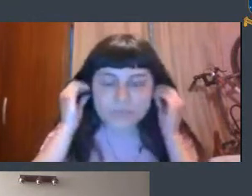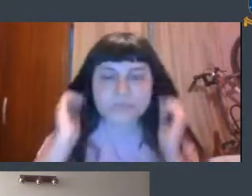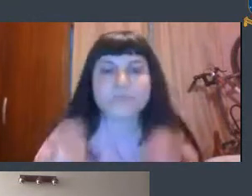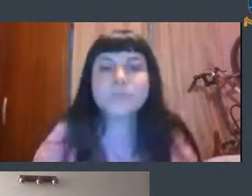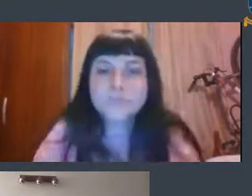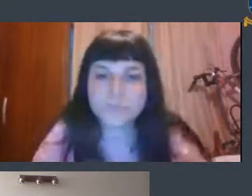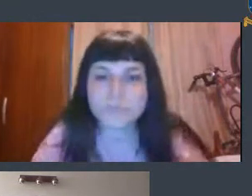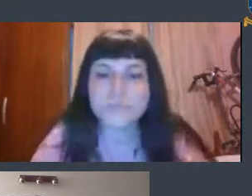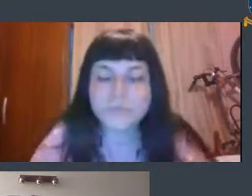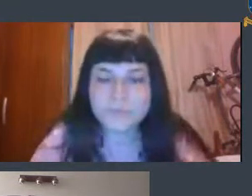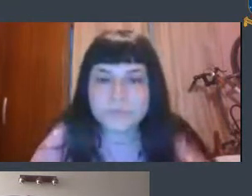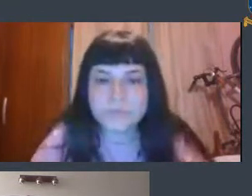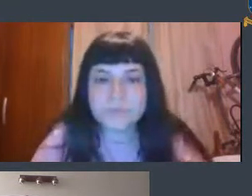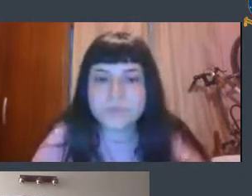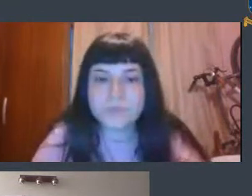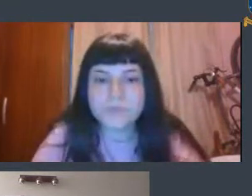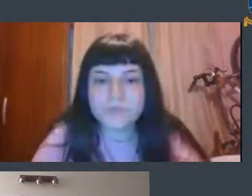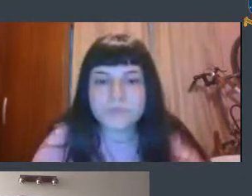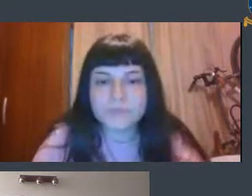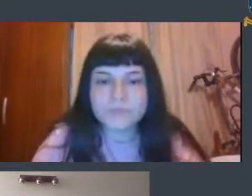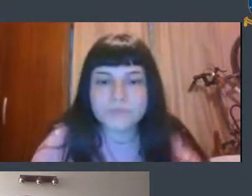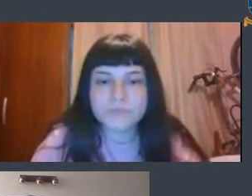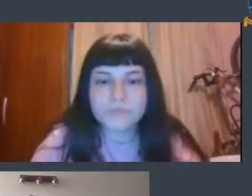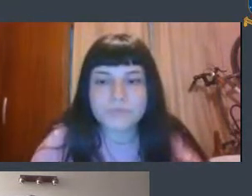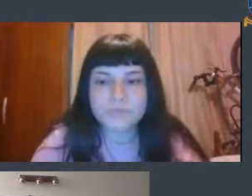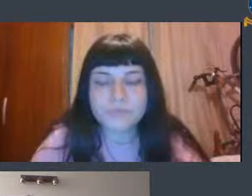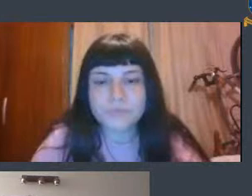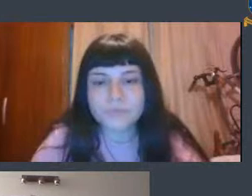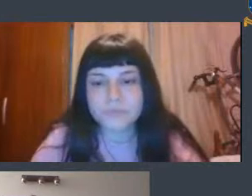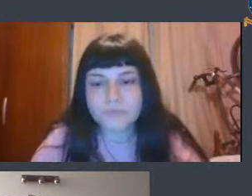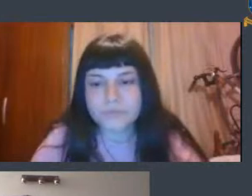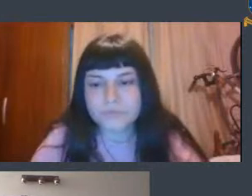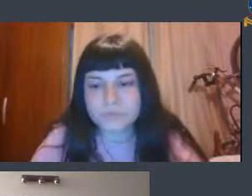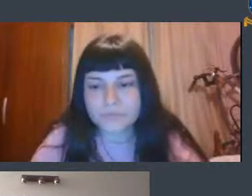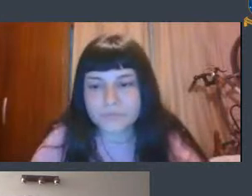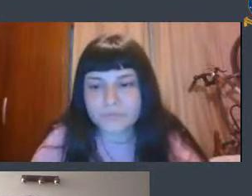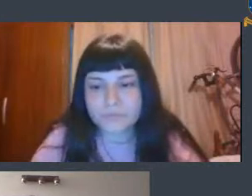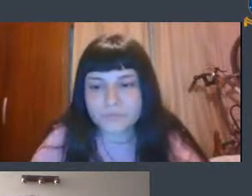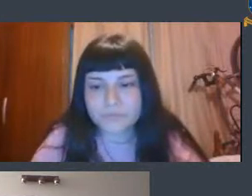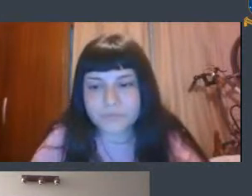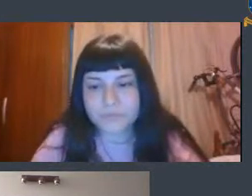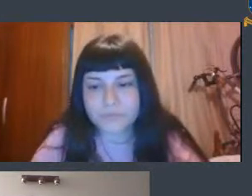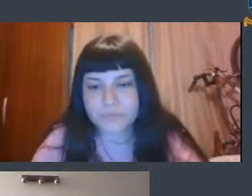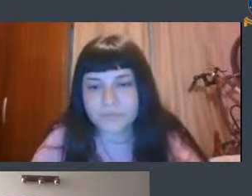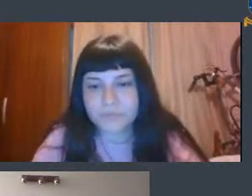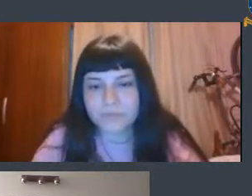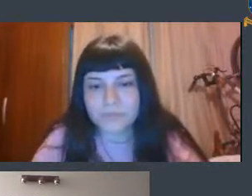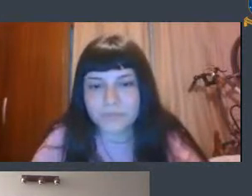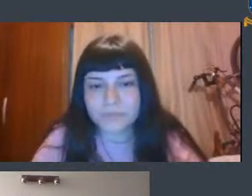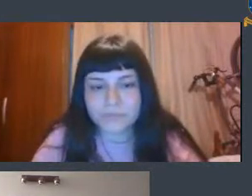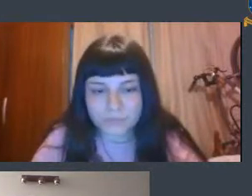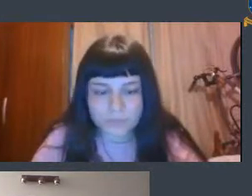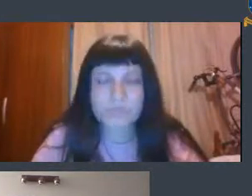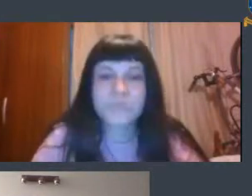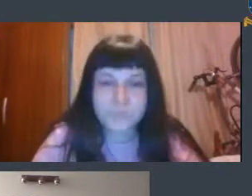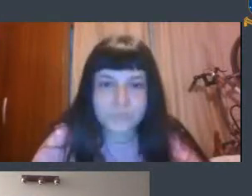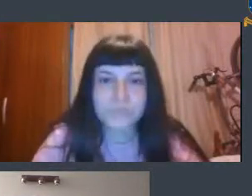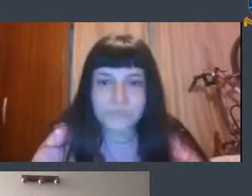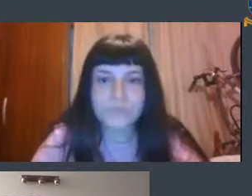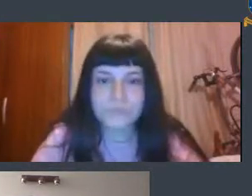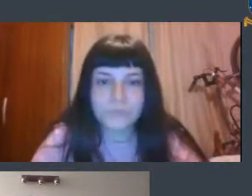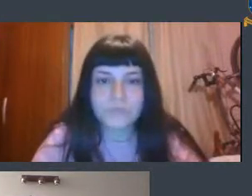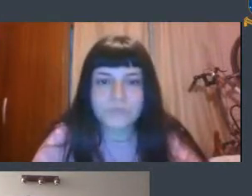2030 y bueno obviamente entendiendo que son las actuales y futuras generaciones que van a contribuir en esta implementación